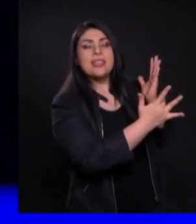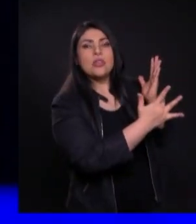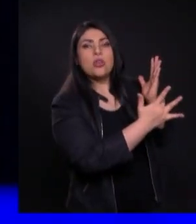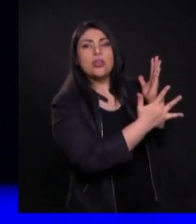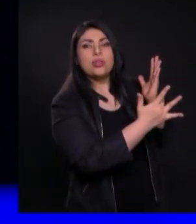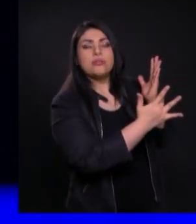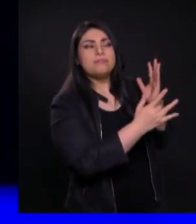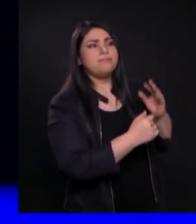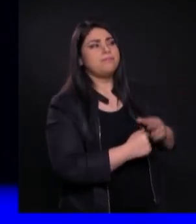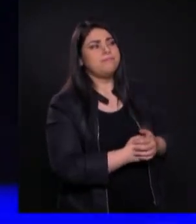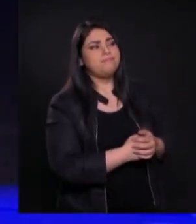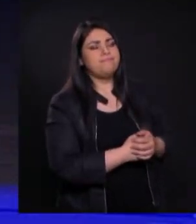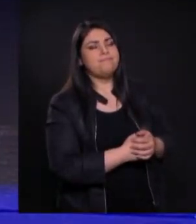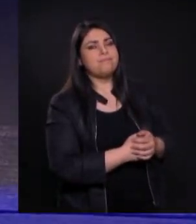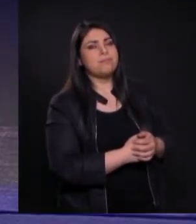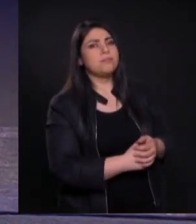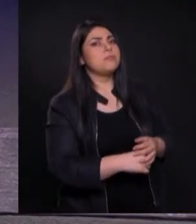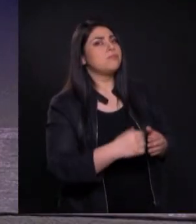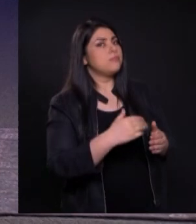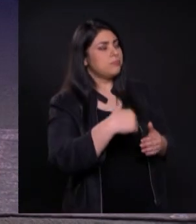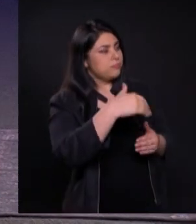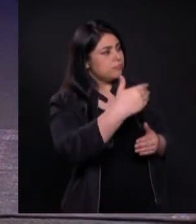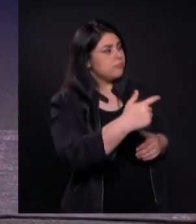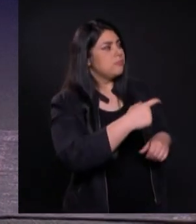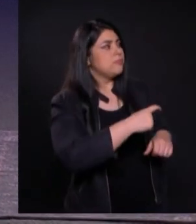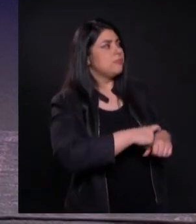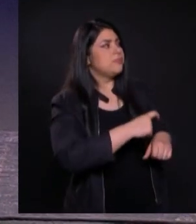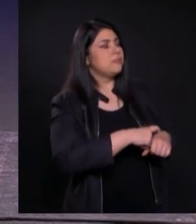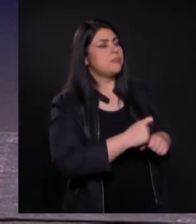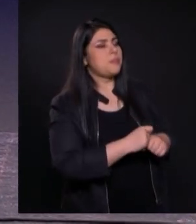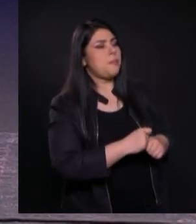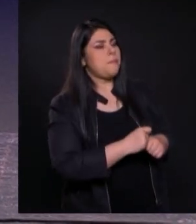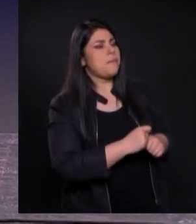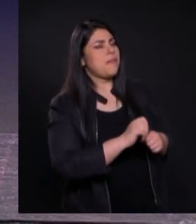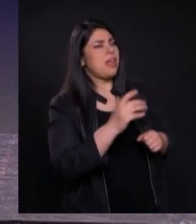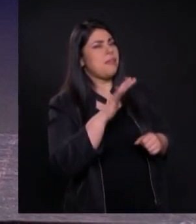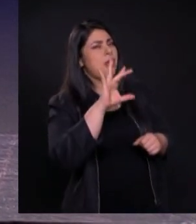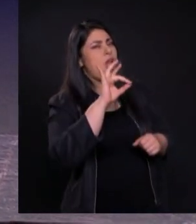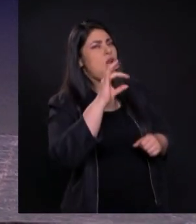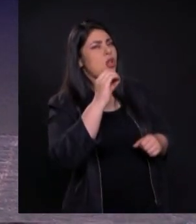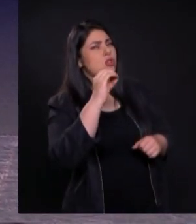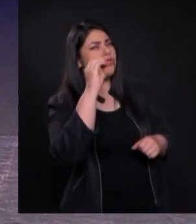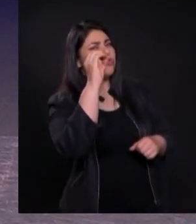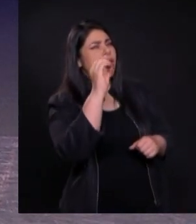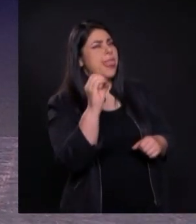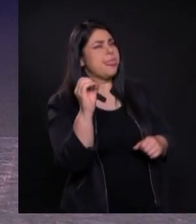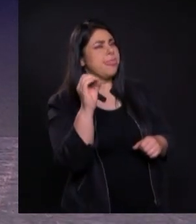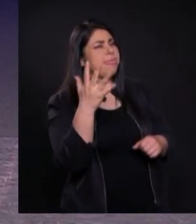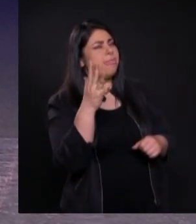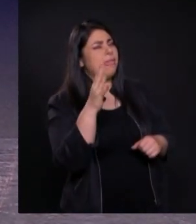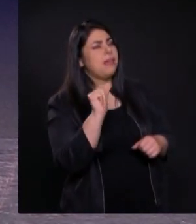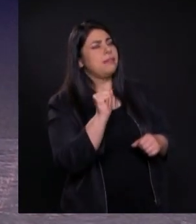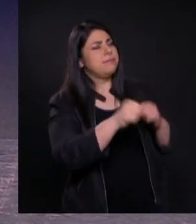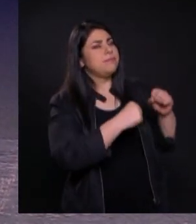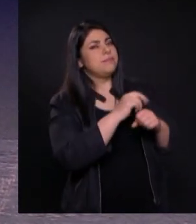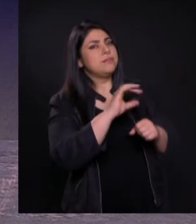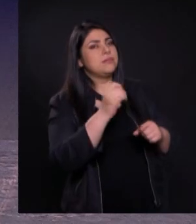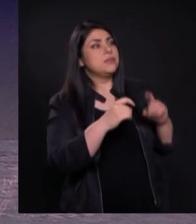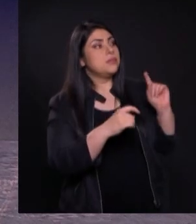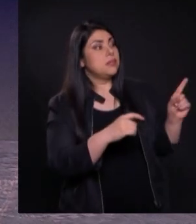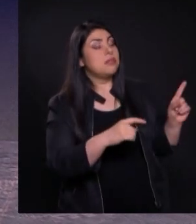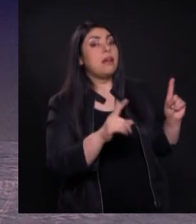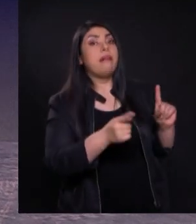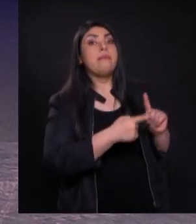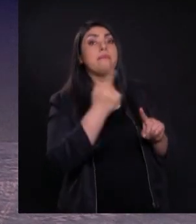Poco después a mediados de los 80 Guy Kawasaki Se convertiría en el primer evangelista jefe